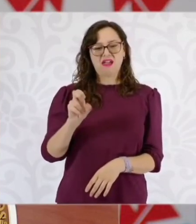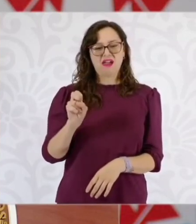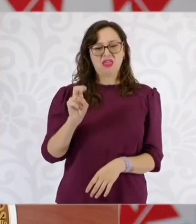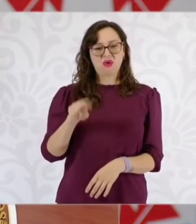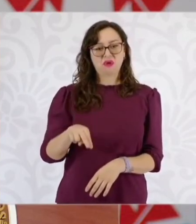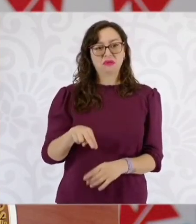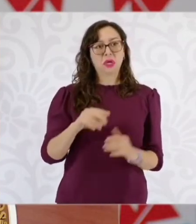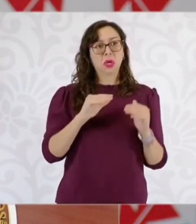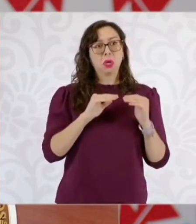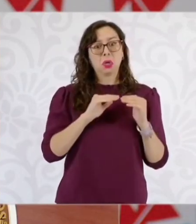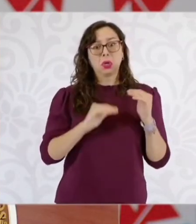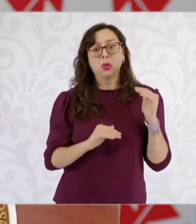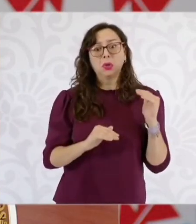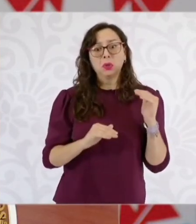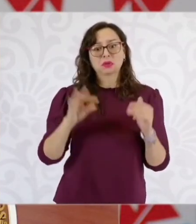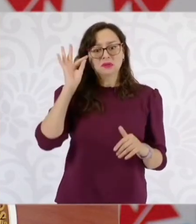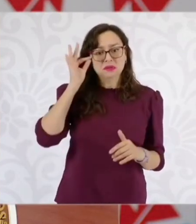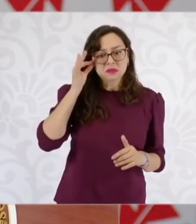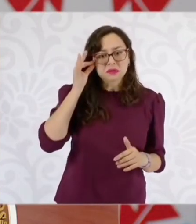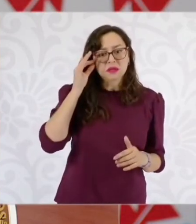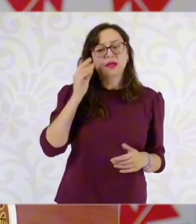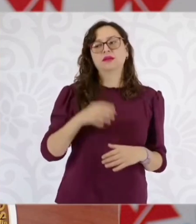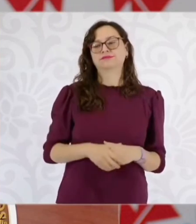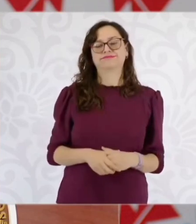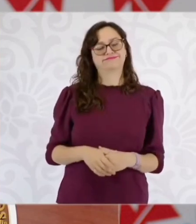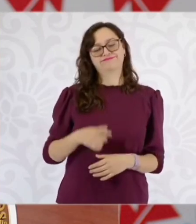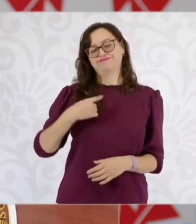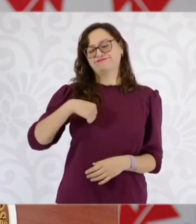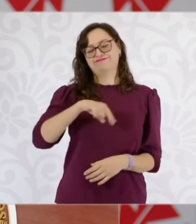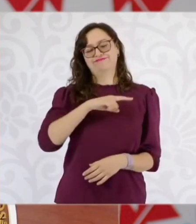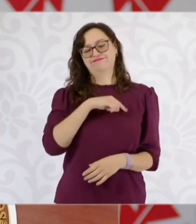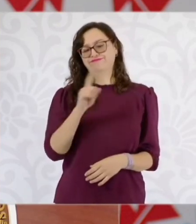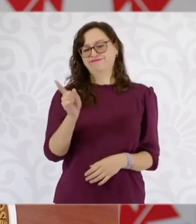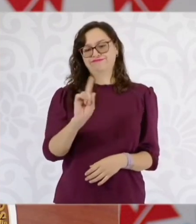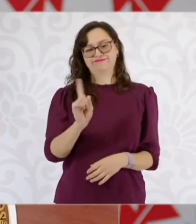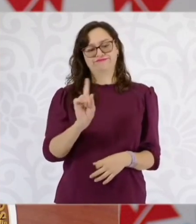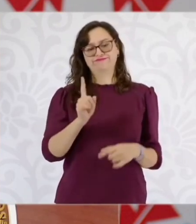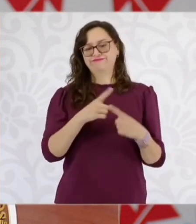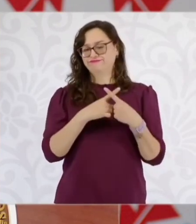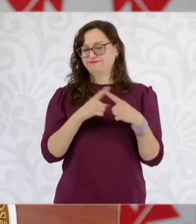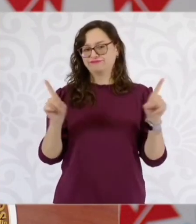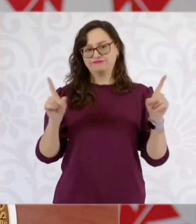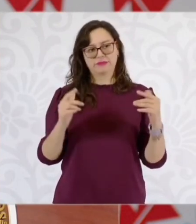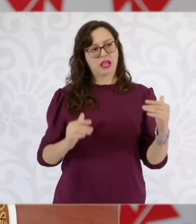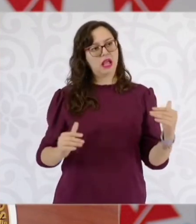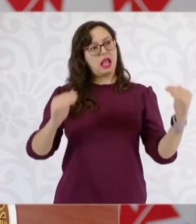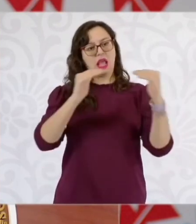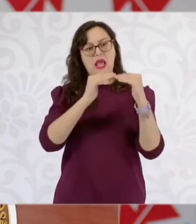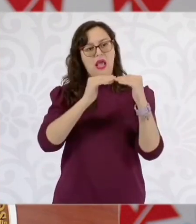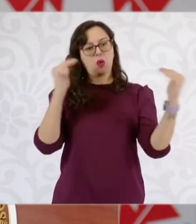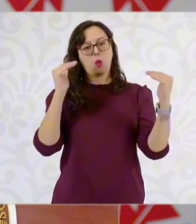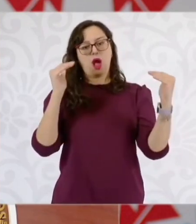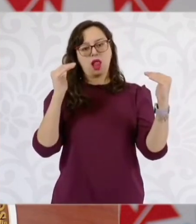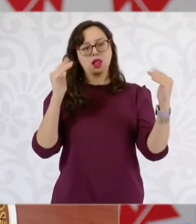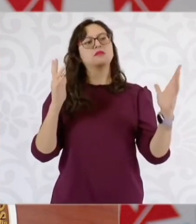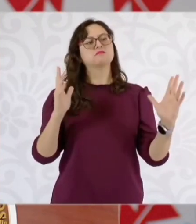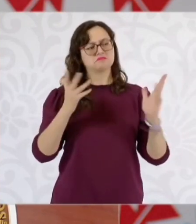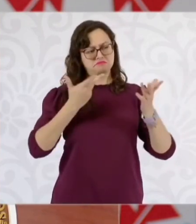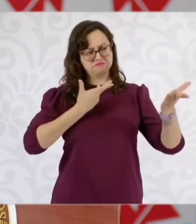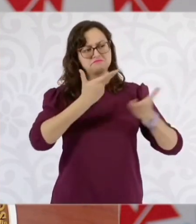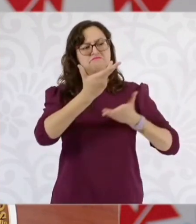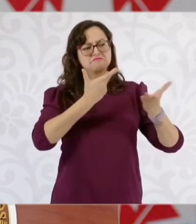no, vamos a colaborar, vamos a coordinarnos, pero sin subordinarnos, siempre